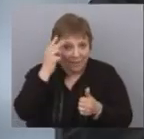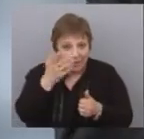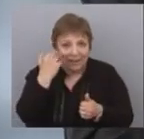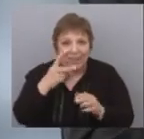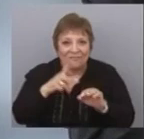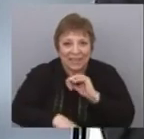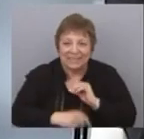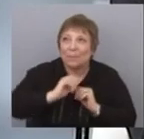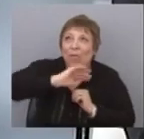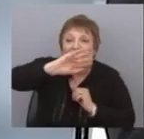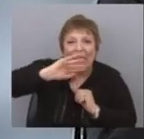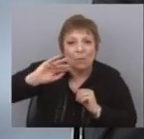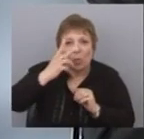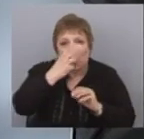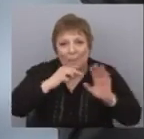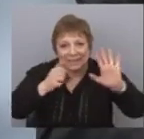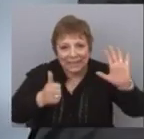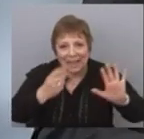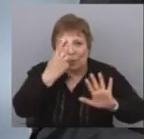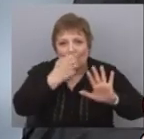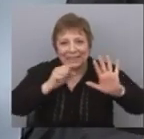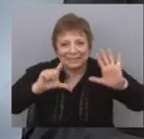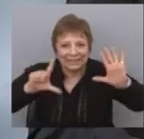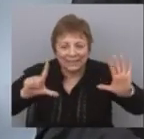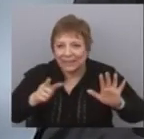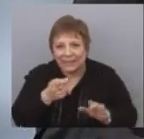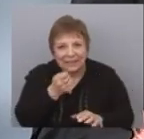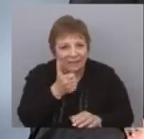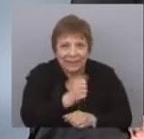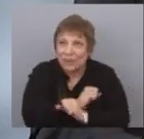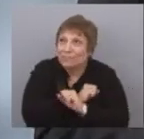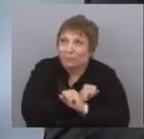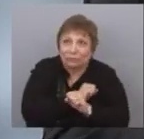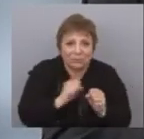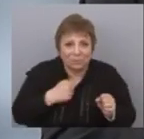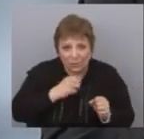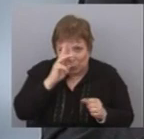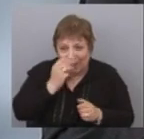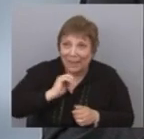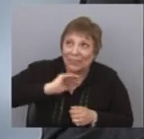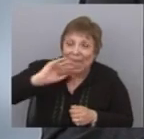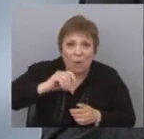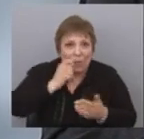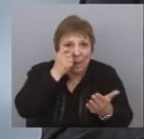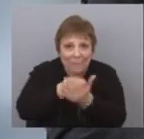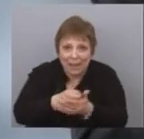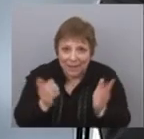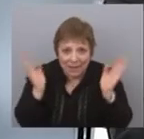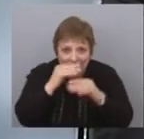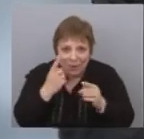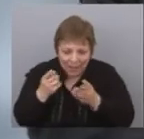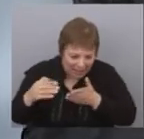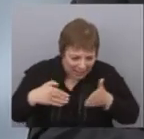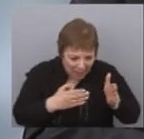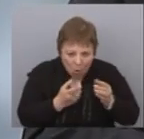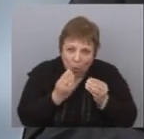vencimientos de deuda en el año 2006 y 2007, que eran prácticamente impagables para el Uruguay, hubo todo un reperfilamiento